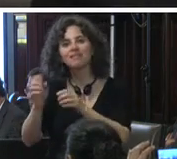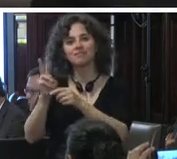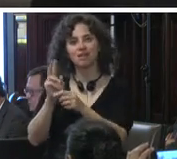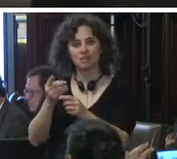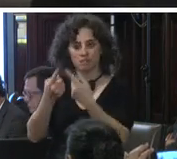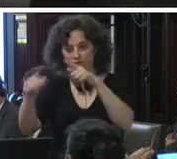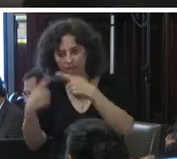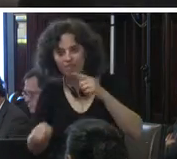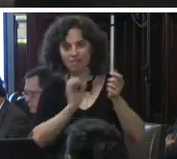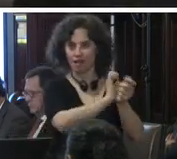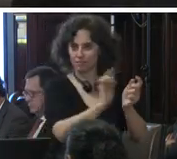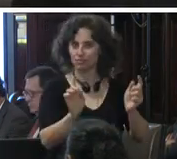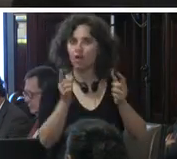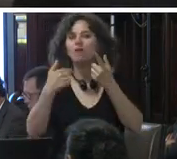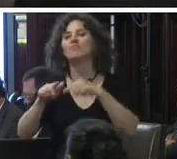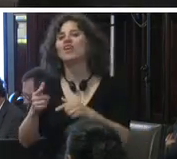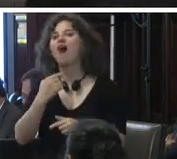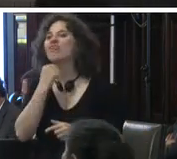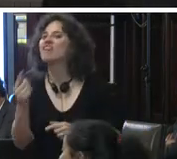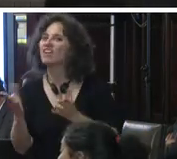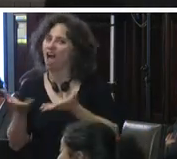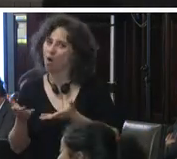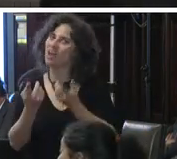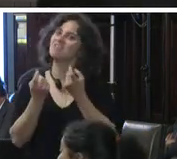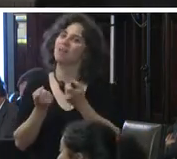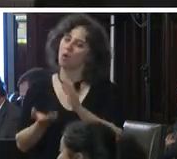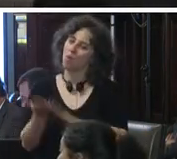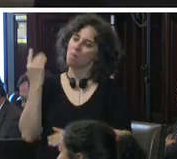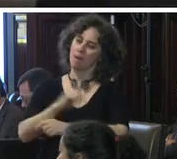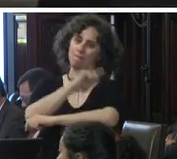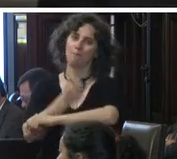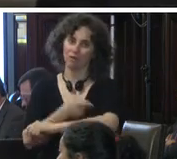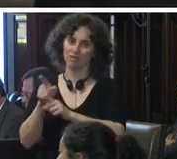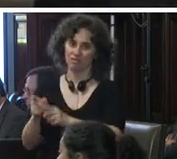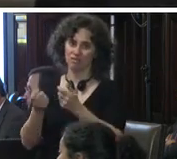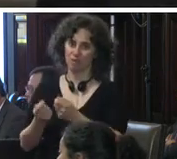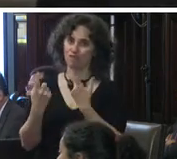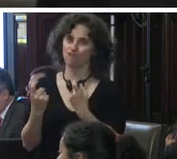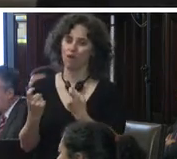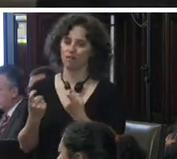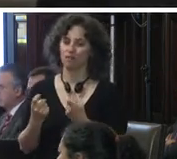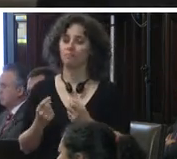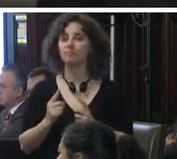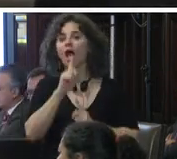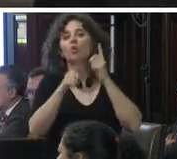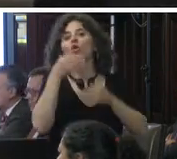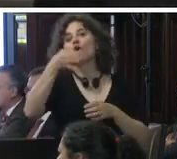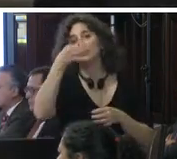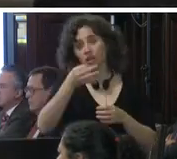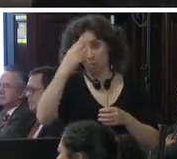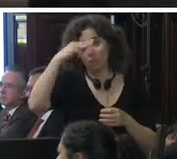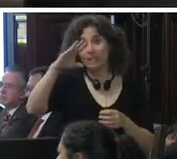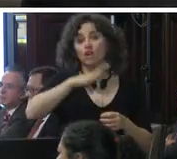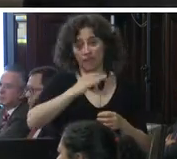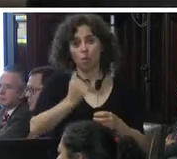pero están debilitadas solamente para atender algunas preguntas algunos comentarios sí México tiene